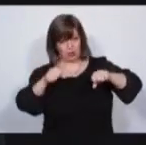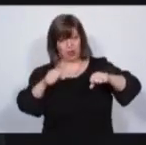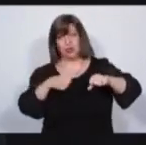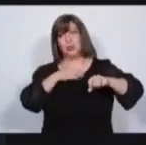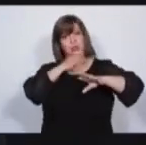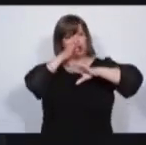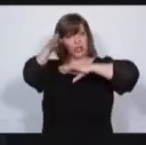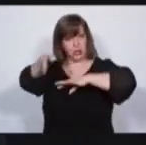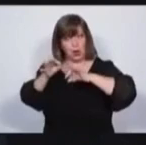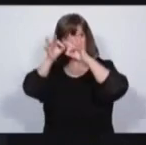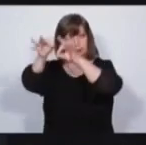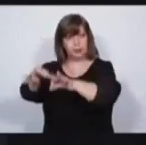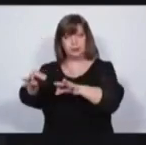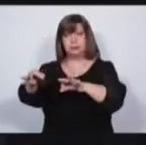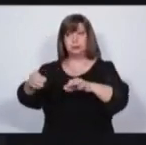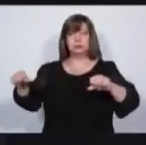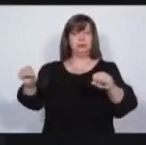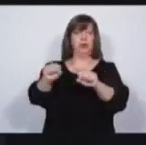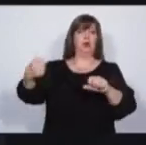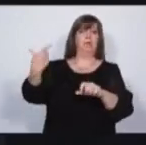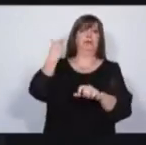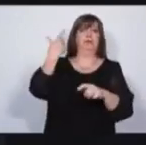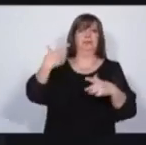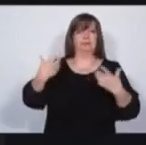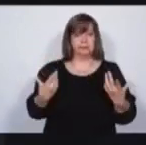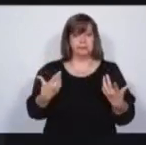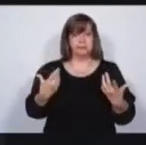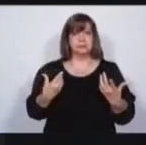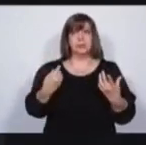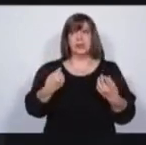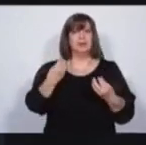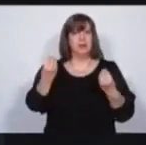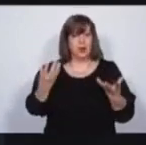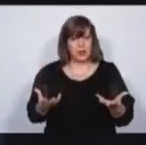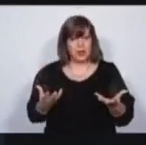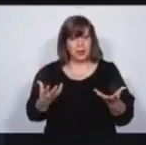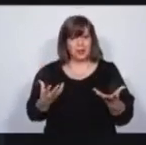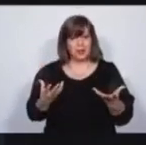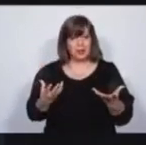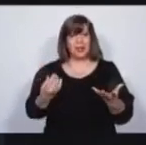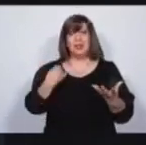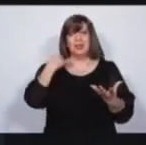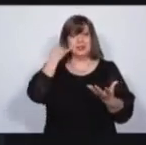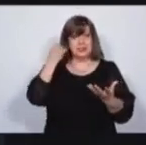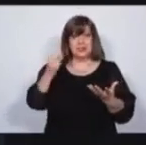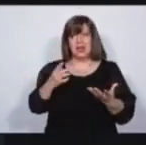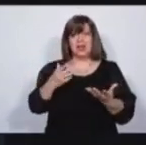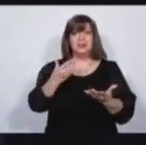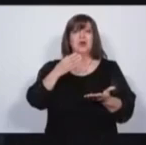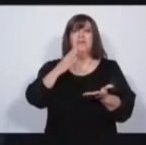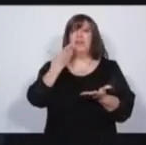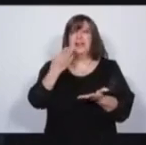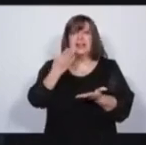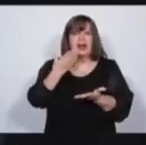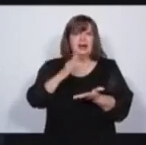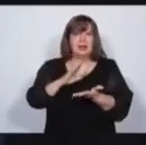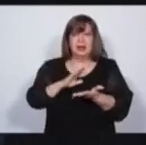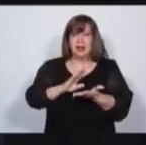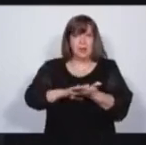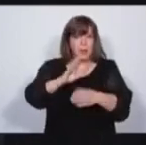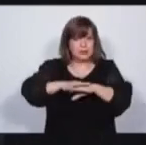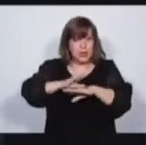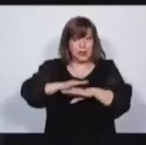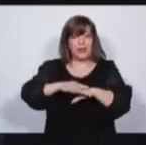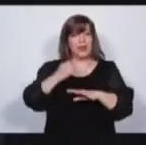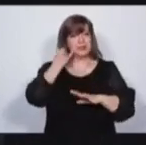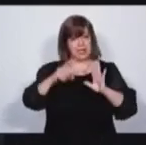Ni se enteraron de lo que pasó. Decidia, falta de compromiso con los mendocinos. Nosotros tenemos presentada